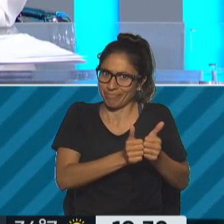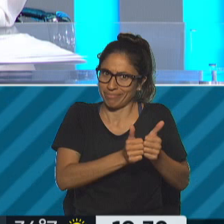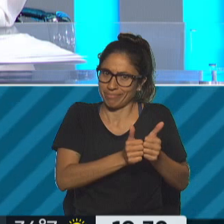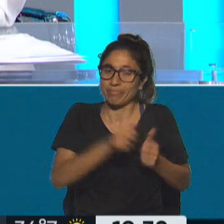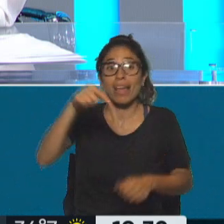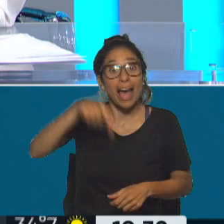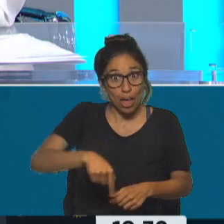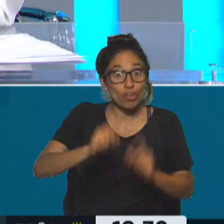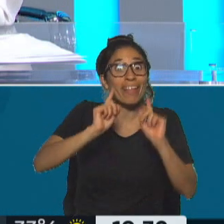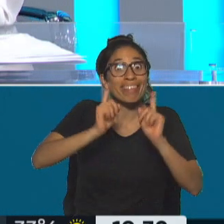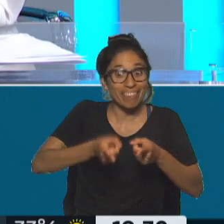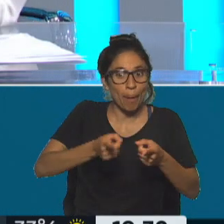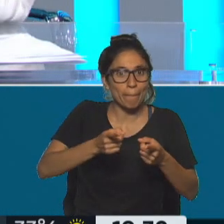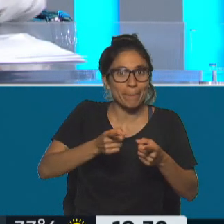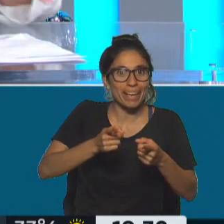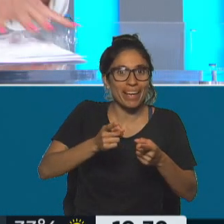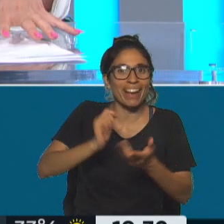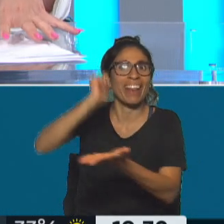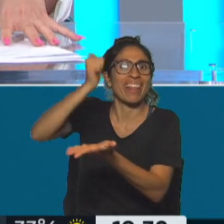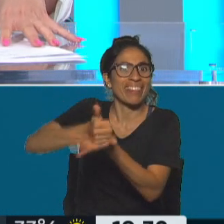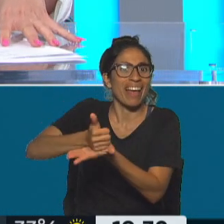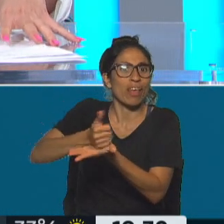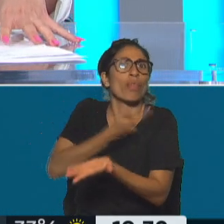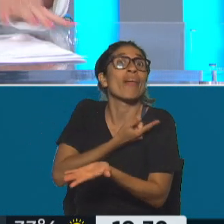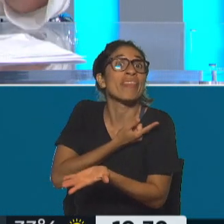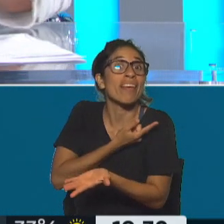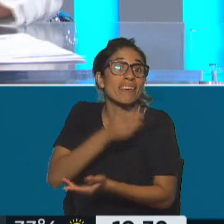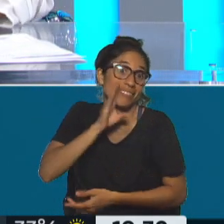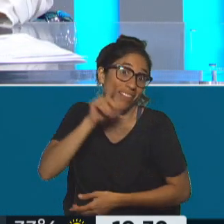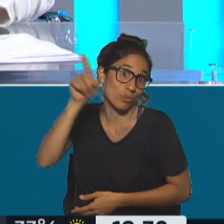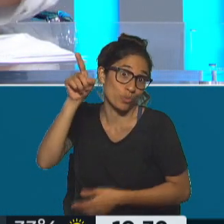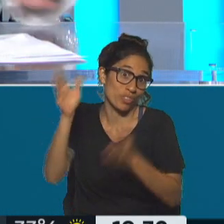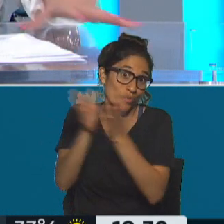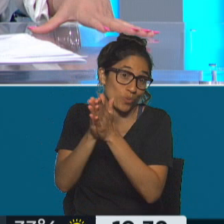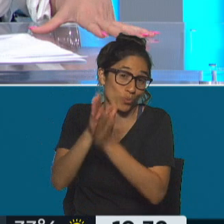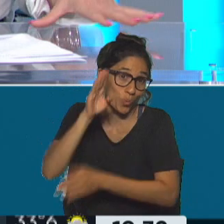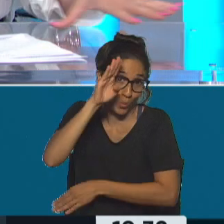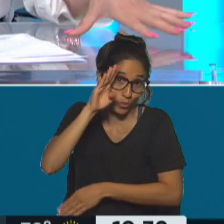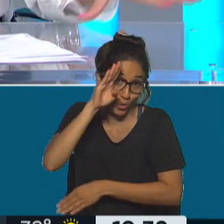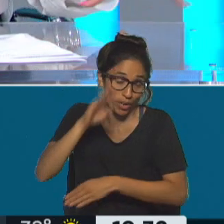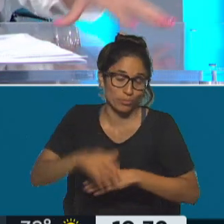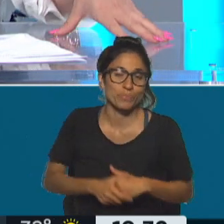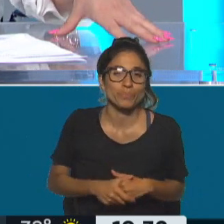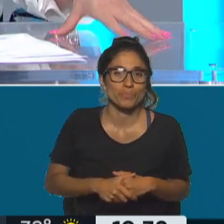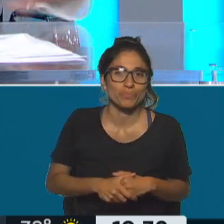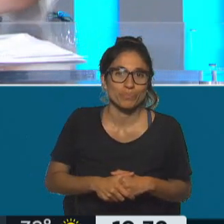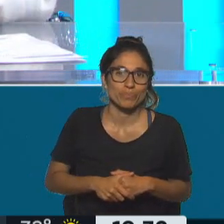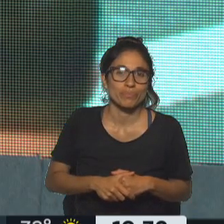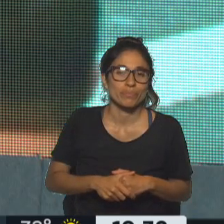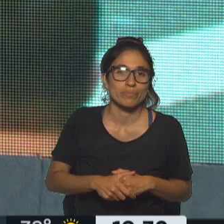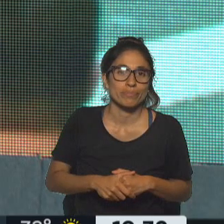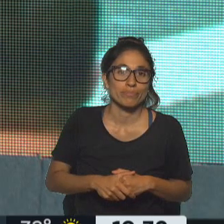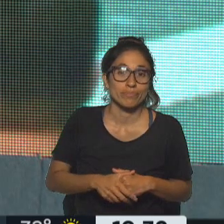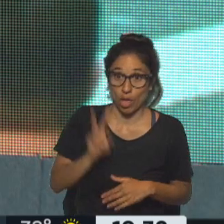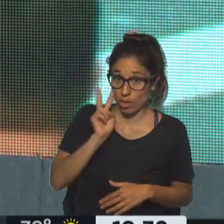también también con Bolsonaro así que quedó señalado Torres y el gobernador aliado lo echa nos vemos en